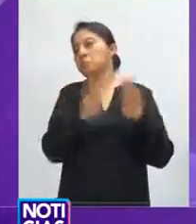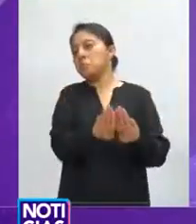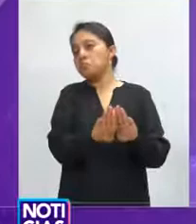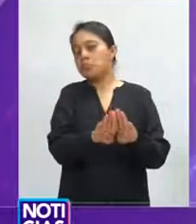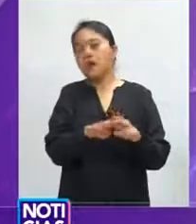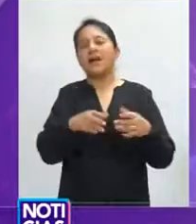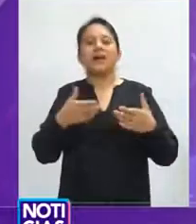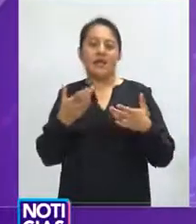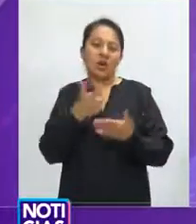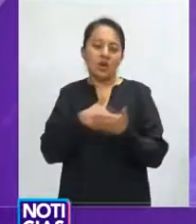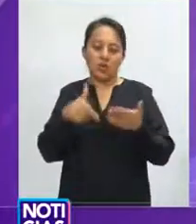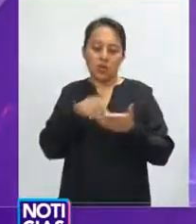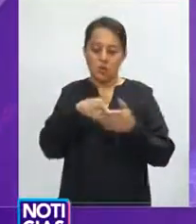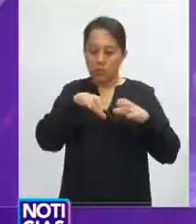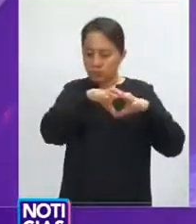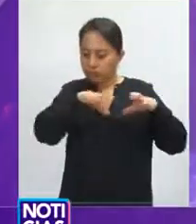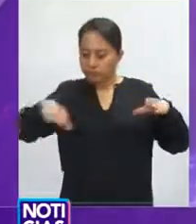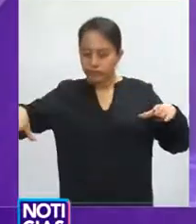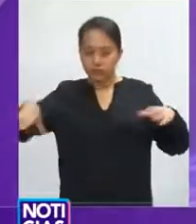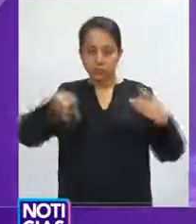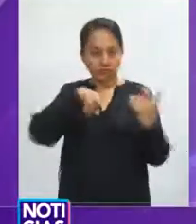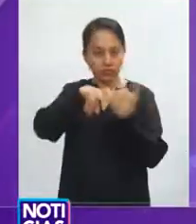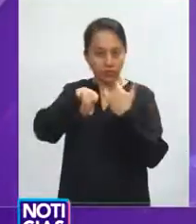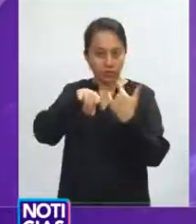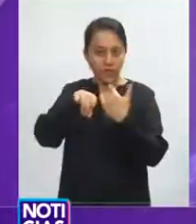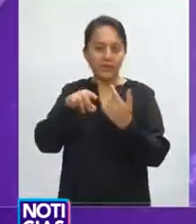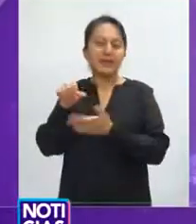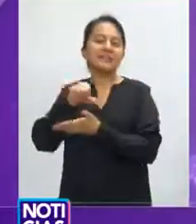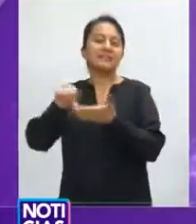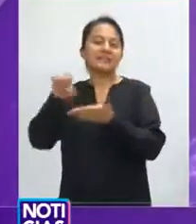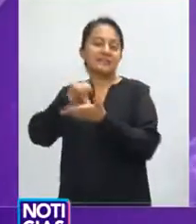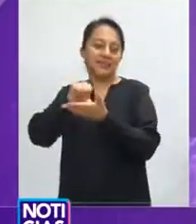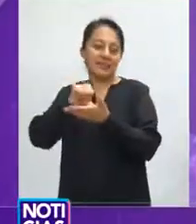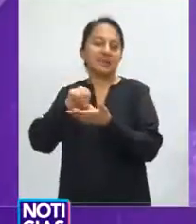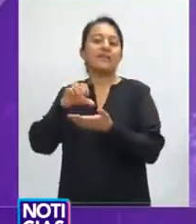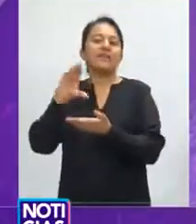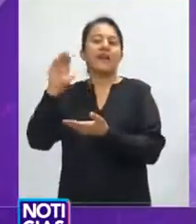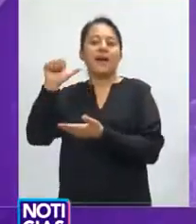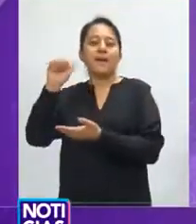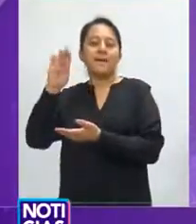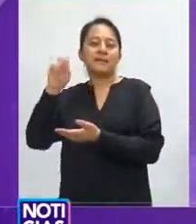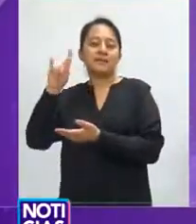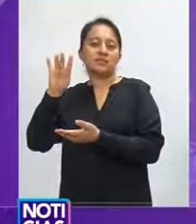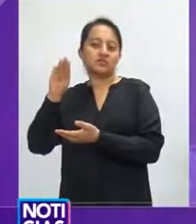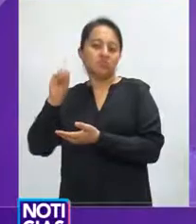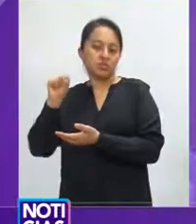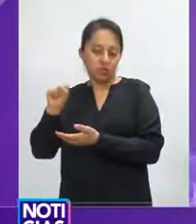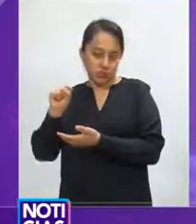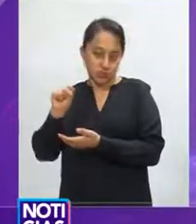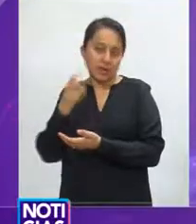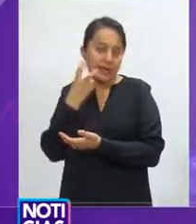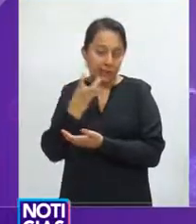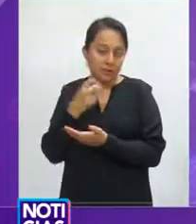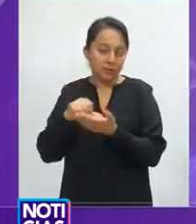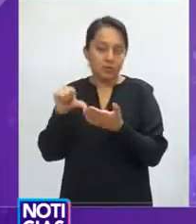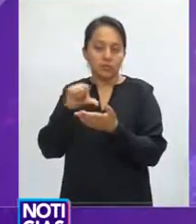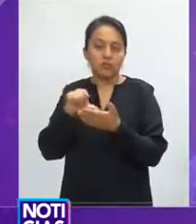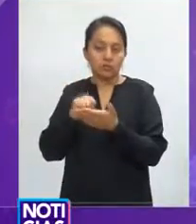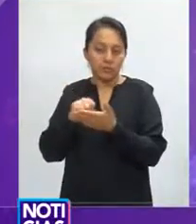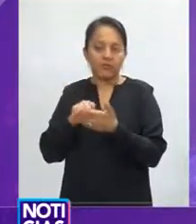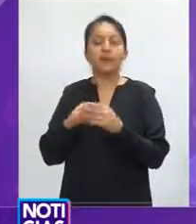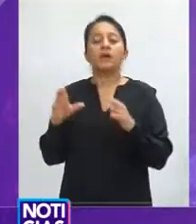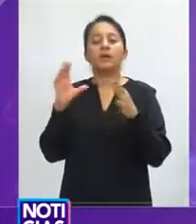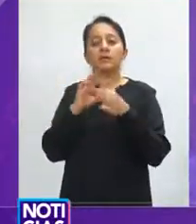principalmente en avenidas principales y de los alrededores de la zona de la central de Abastos. El secretario de Servicios Públicos en el